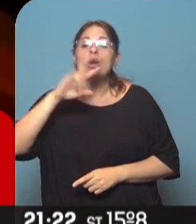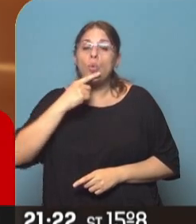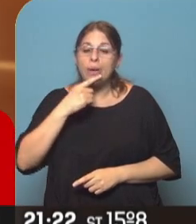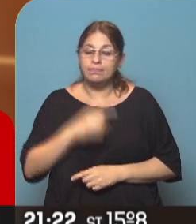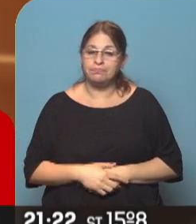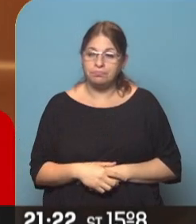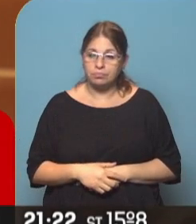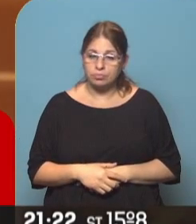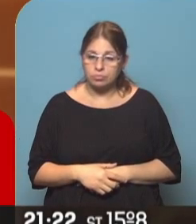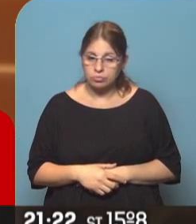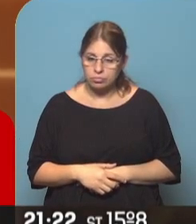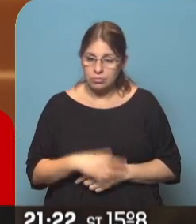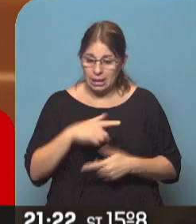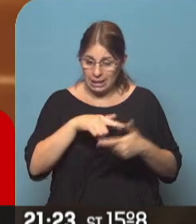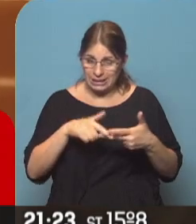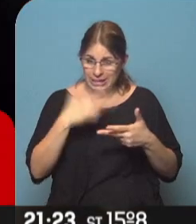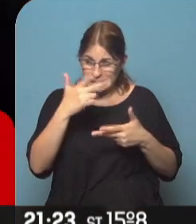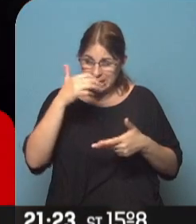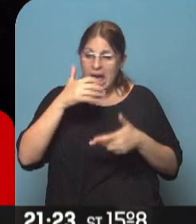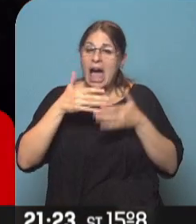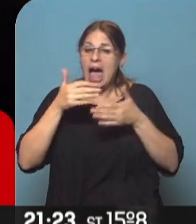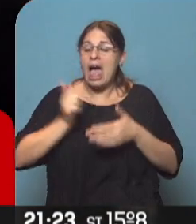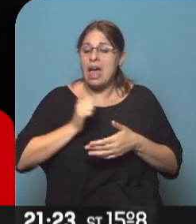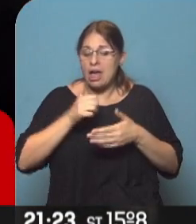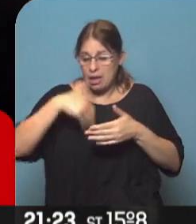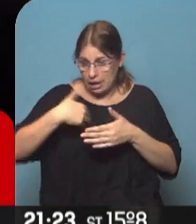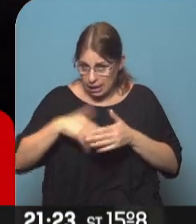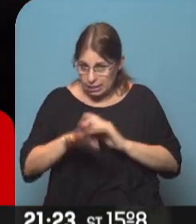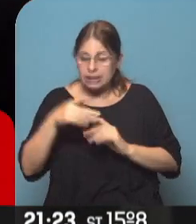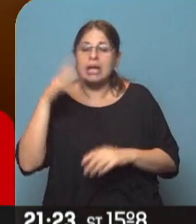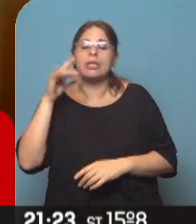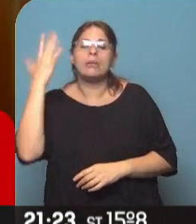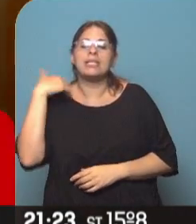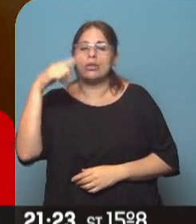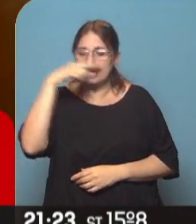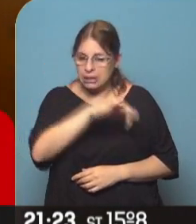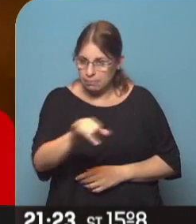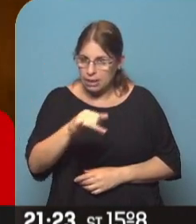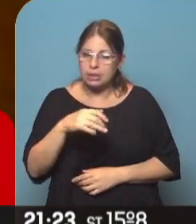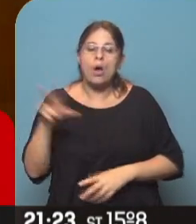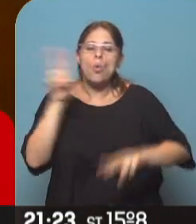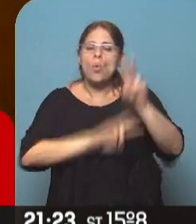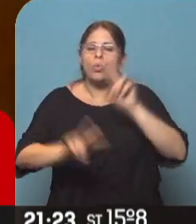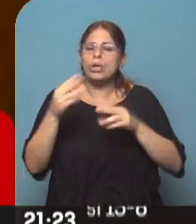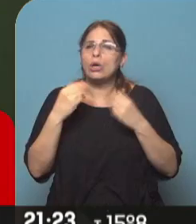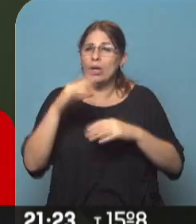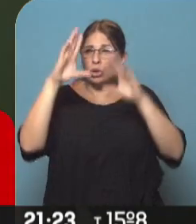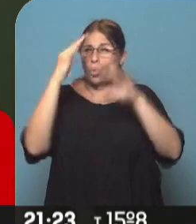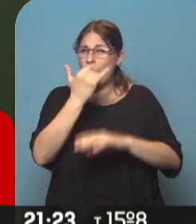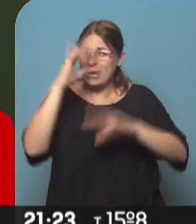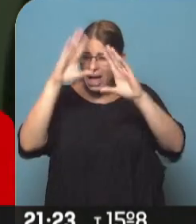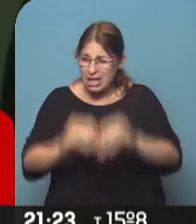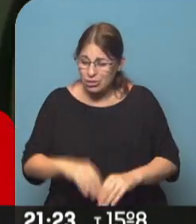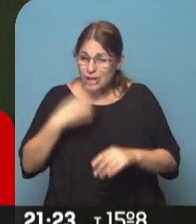de los tres con los que cuenta la Armada Argentina, fue el miércoles a las 7 y media y el operativo de búsqueda se activó en la noche del jueves después de no